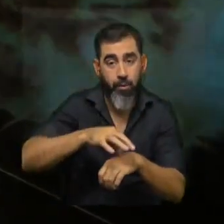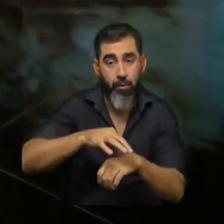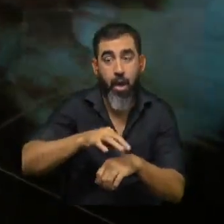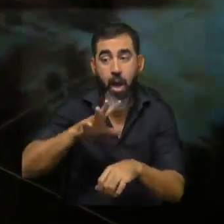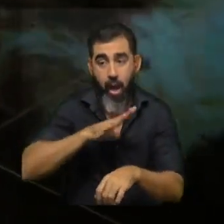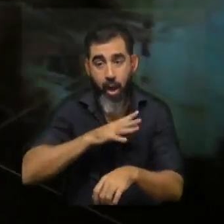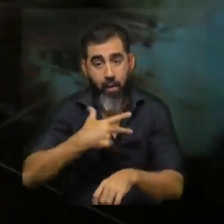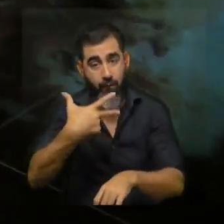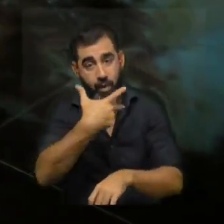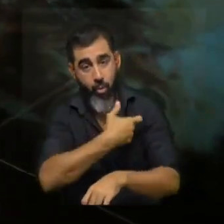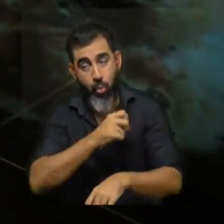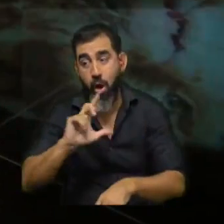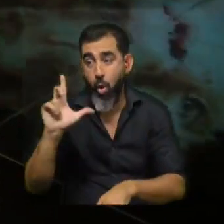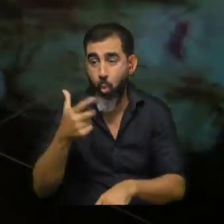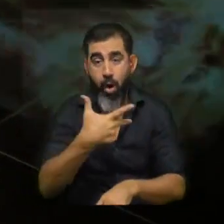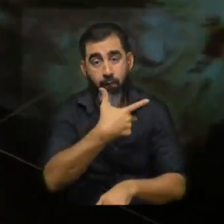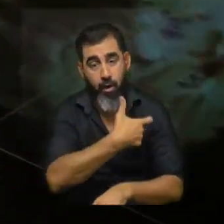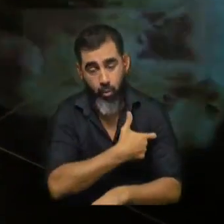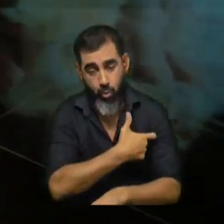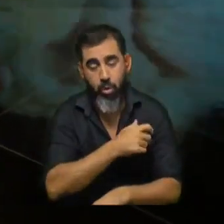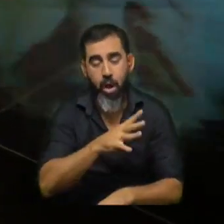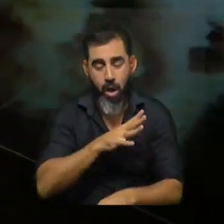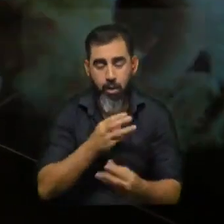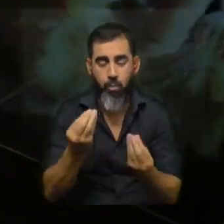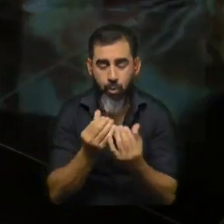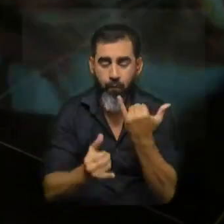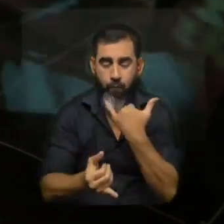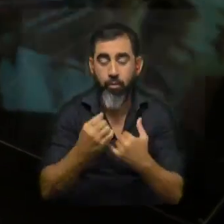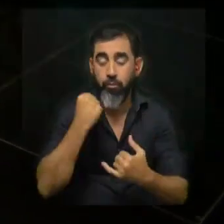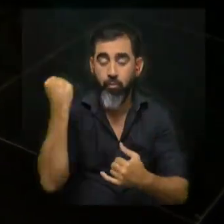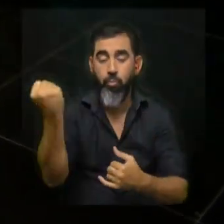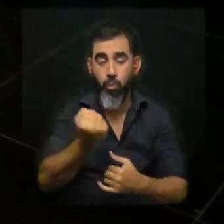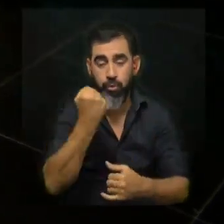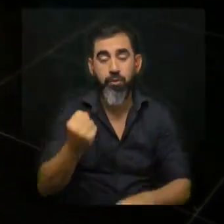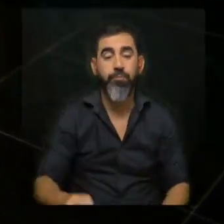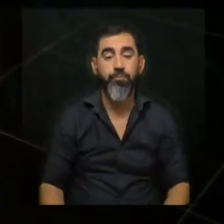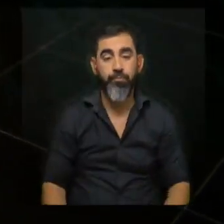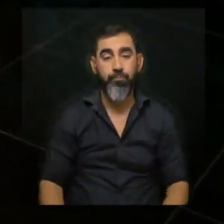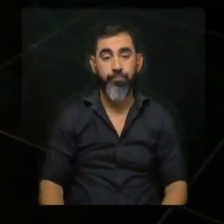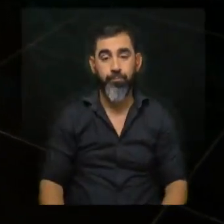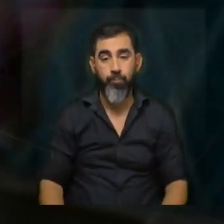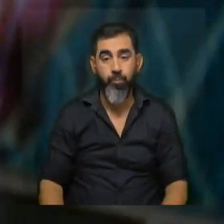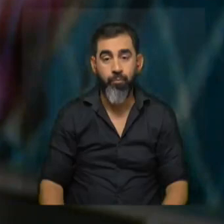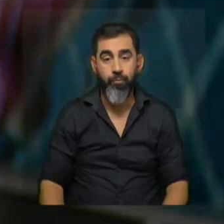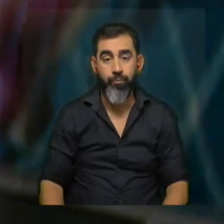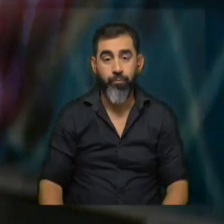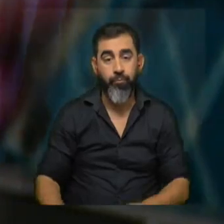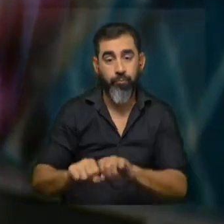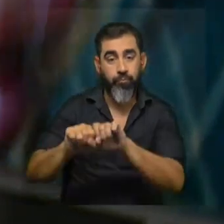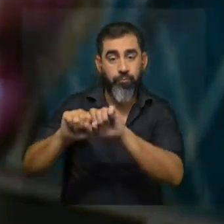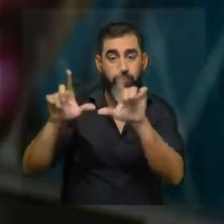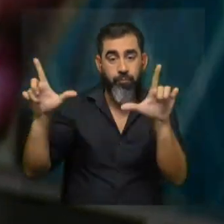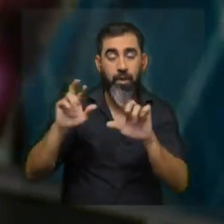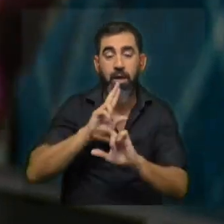vacunada o no nos va a dar mucha información valiosa si te parece empezamos a ver las placas con los resultados